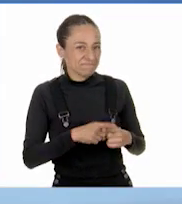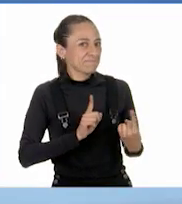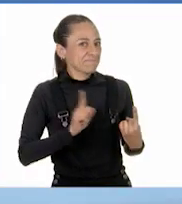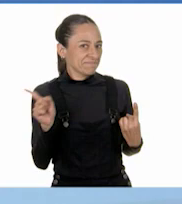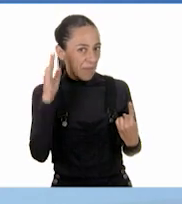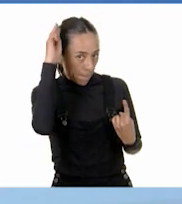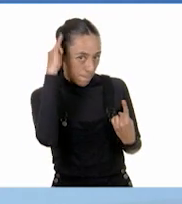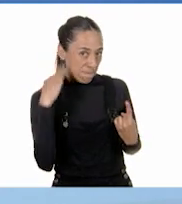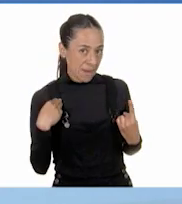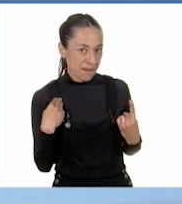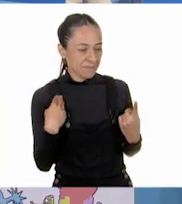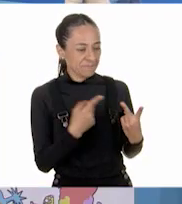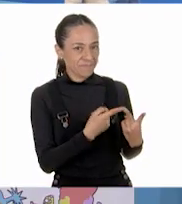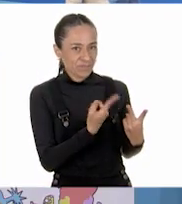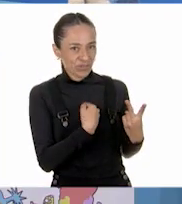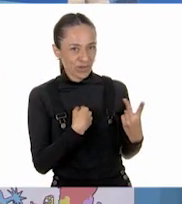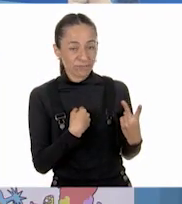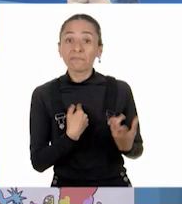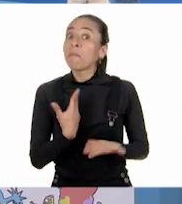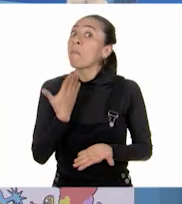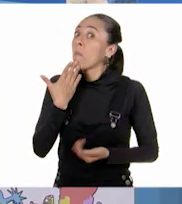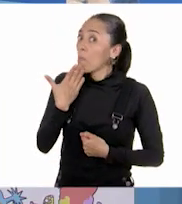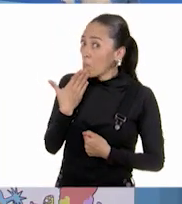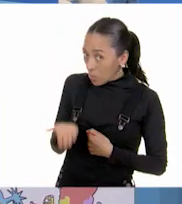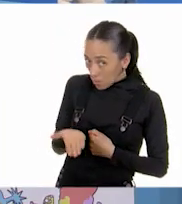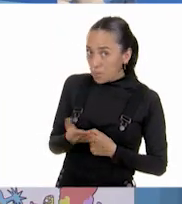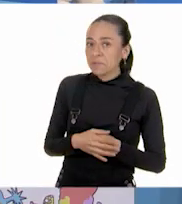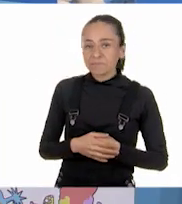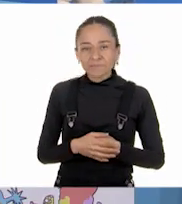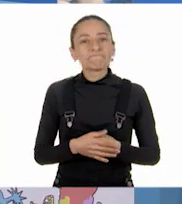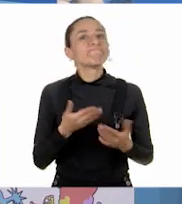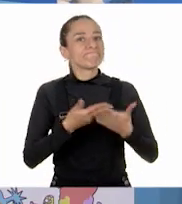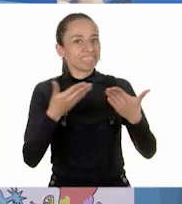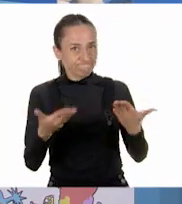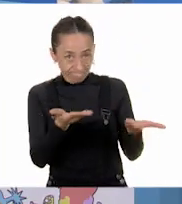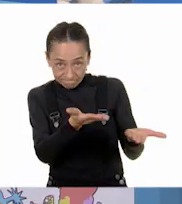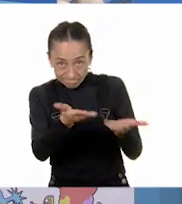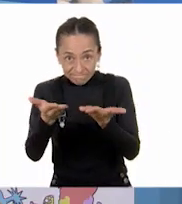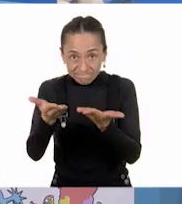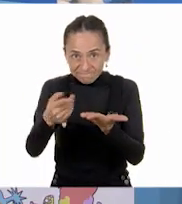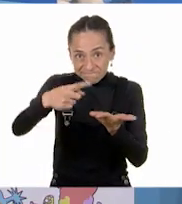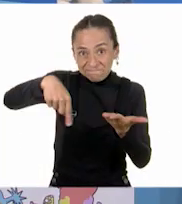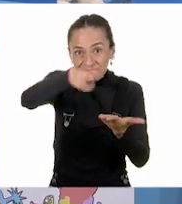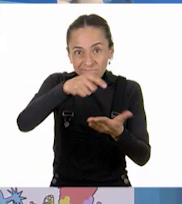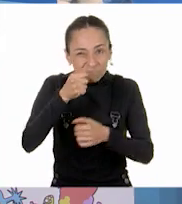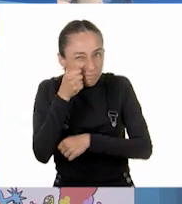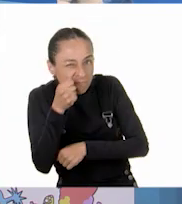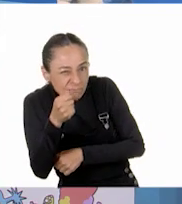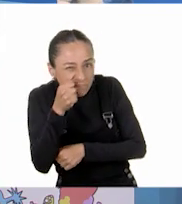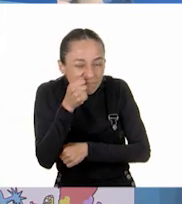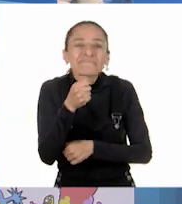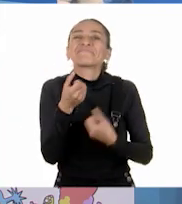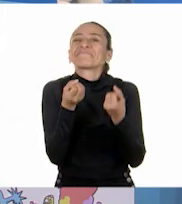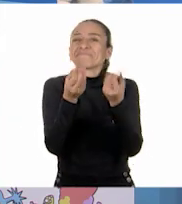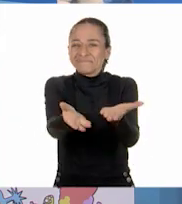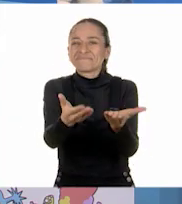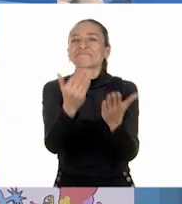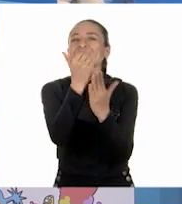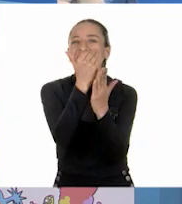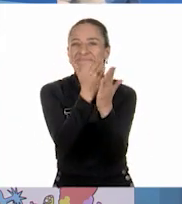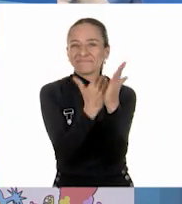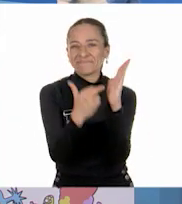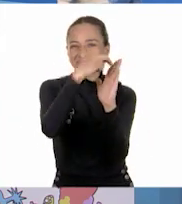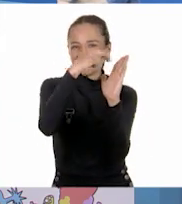Muy bien. A continuación, detectives, les compartimos las reglas de este juego. Y nos ayudarán a leerlas.